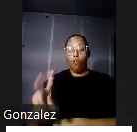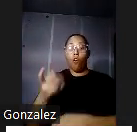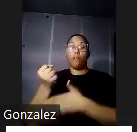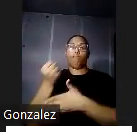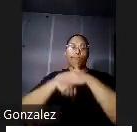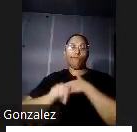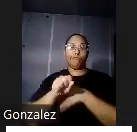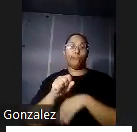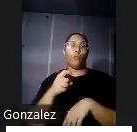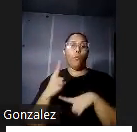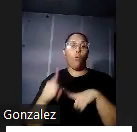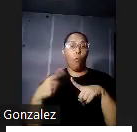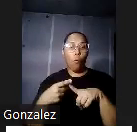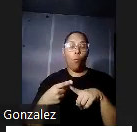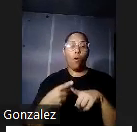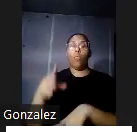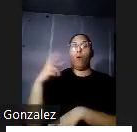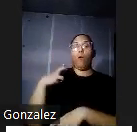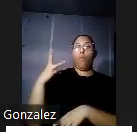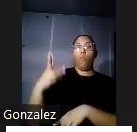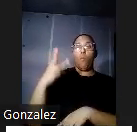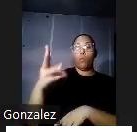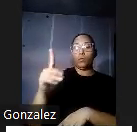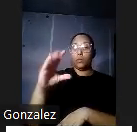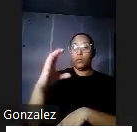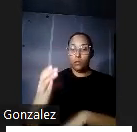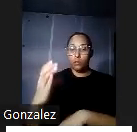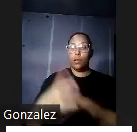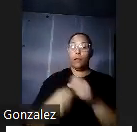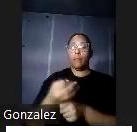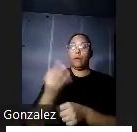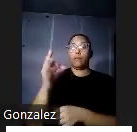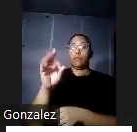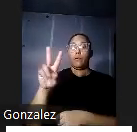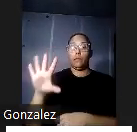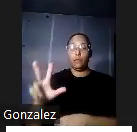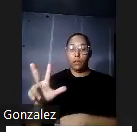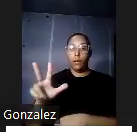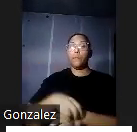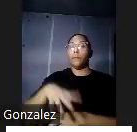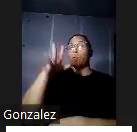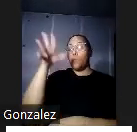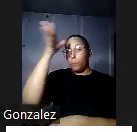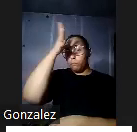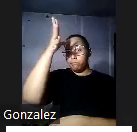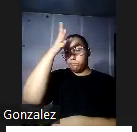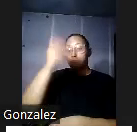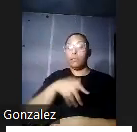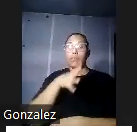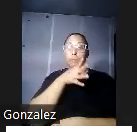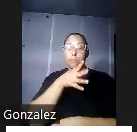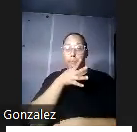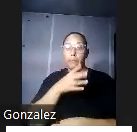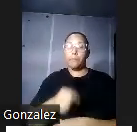en Washington D.C. Su padre fue el doctor Francis Ashbury Ashford y su madre fue la señora Isabella Walton Kelly.